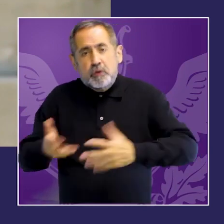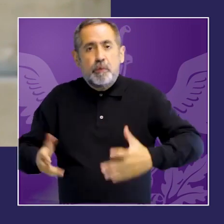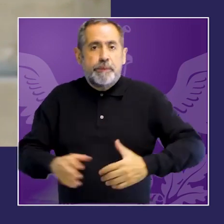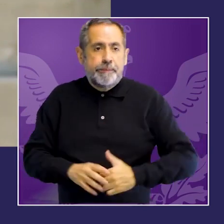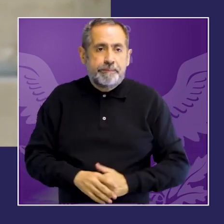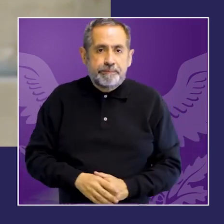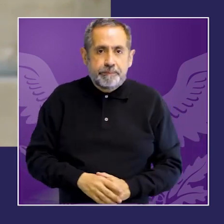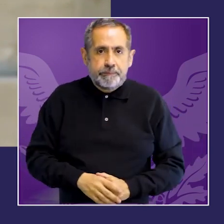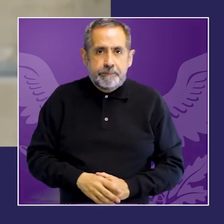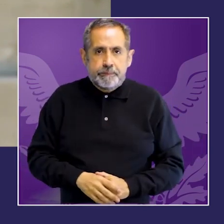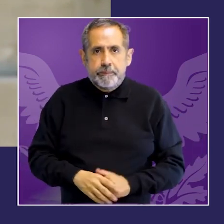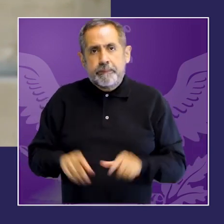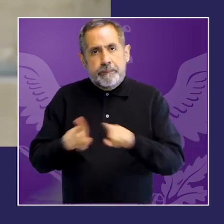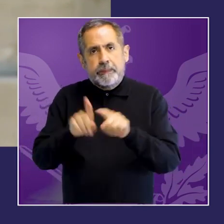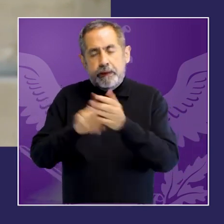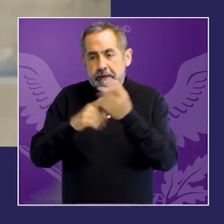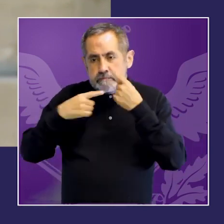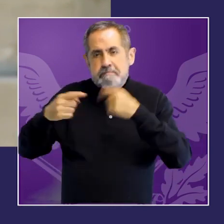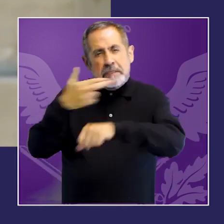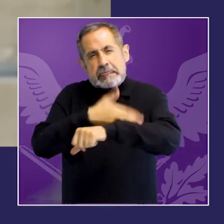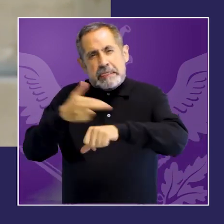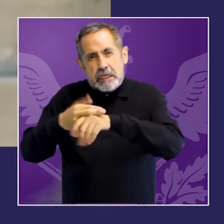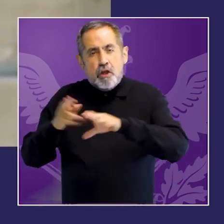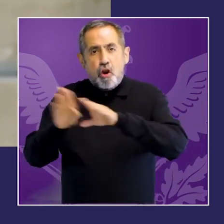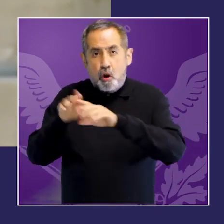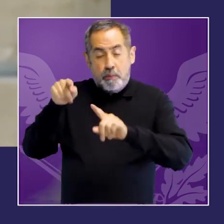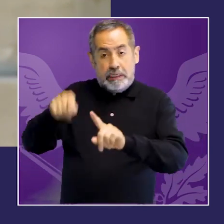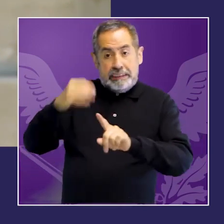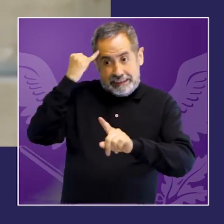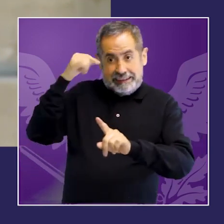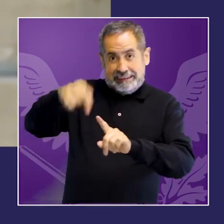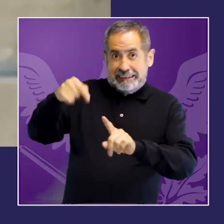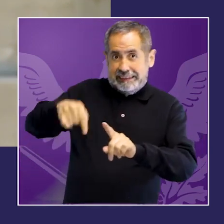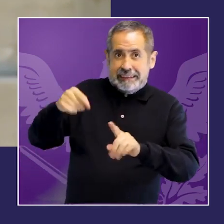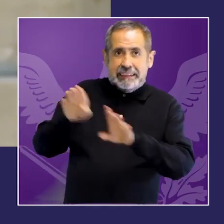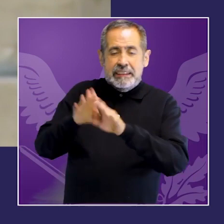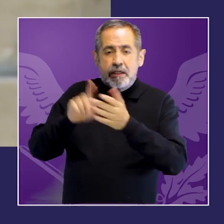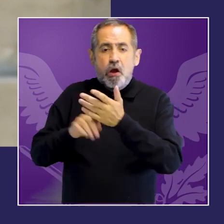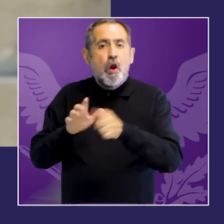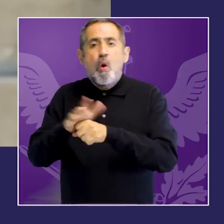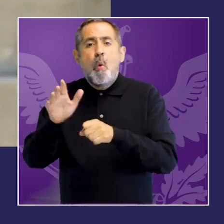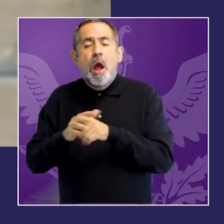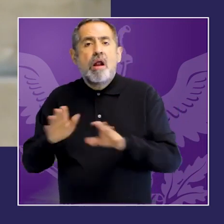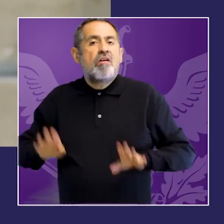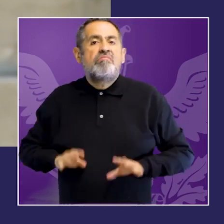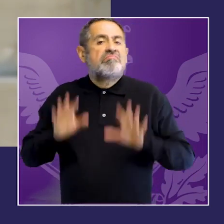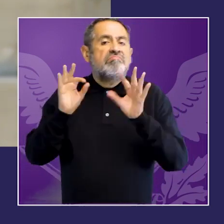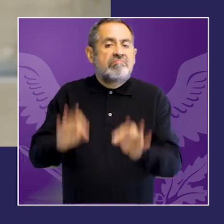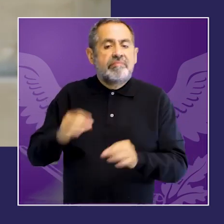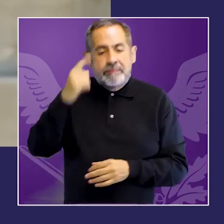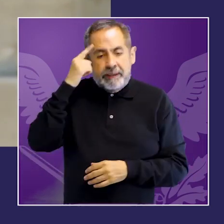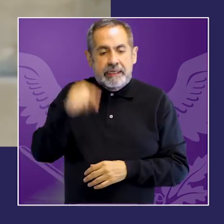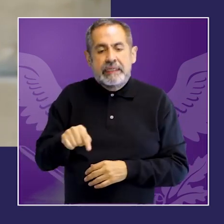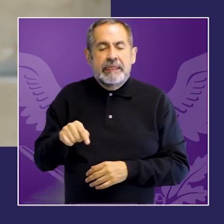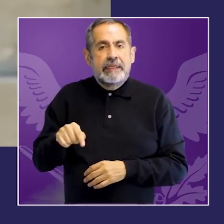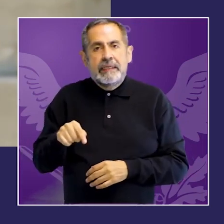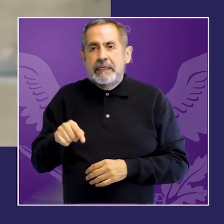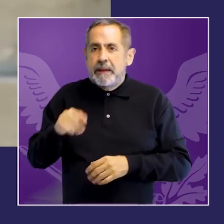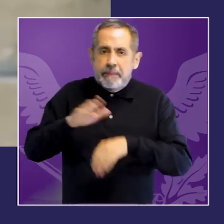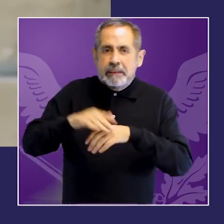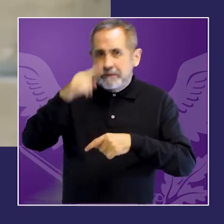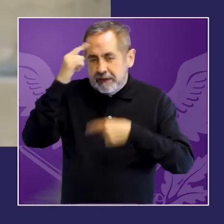posibilidades concretas de avanzar en la garantía de acceso a la justicia como les decía es un ejercicio de aproximación